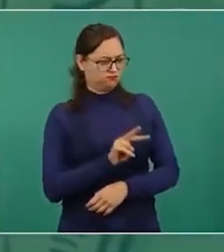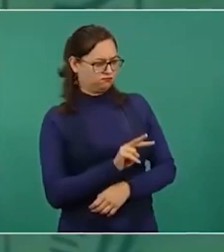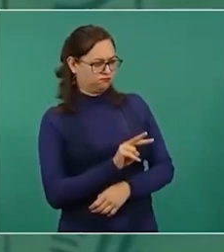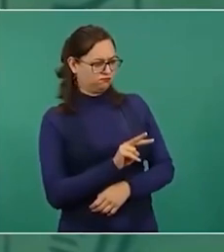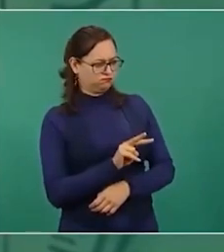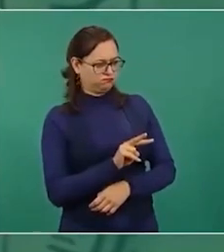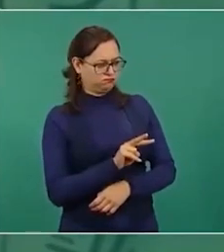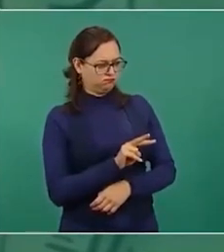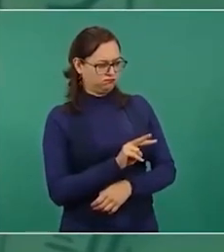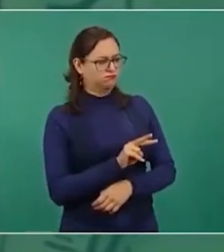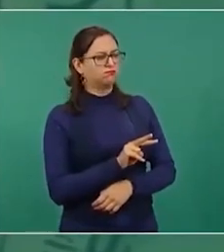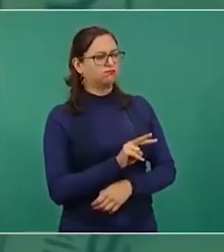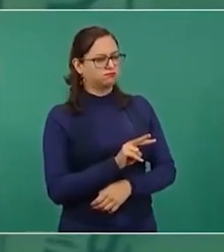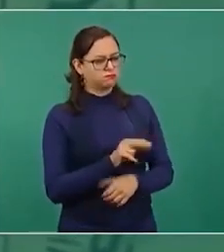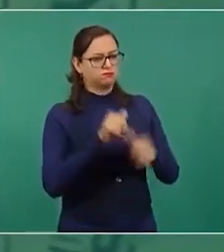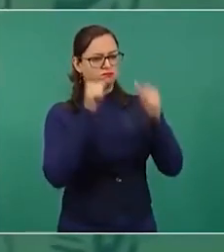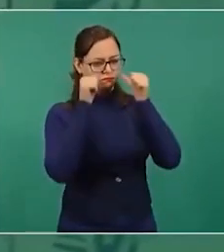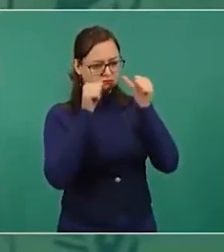muy inteligente